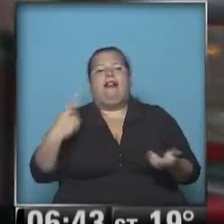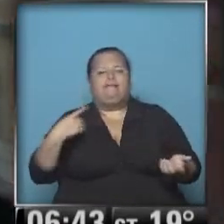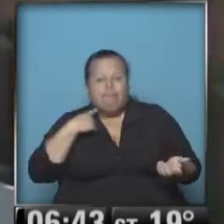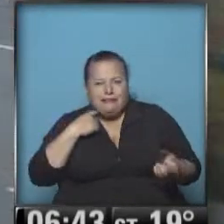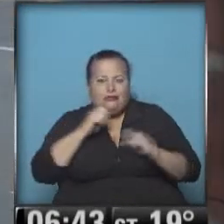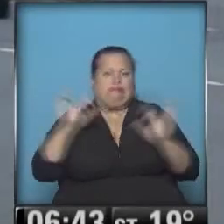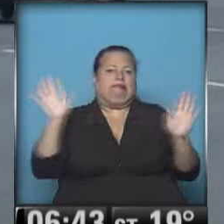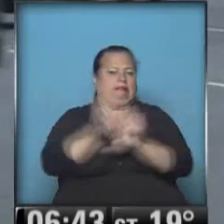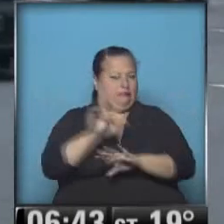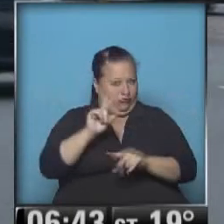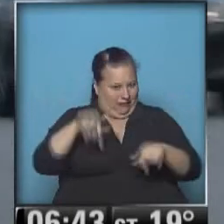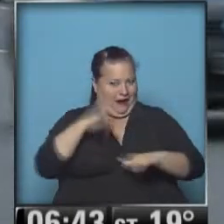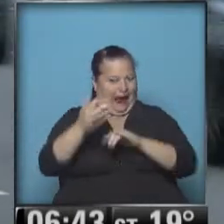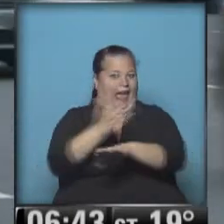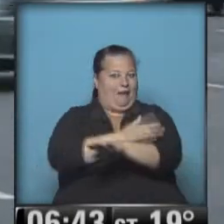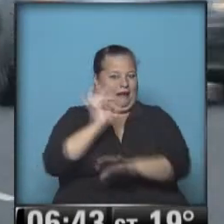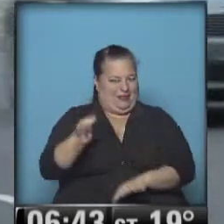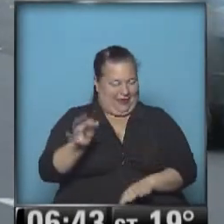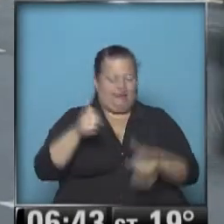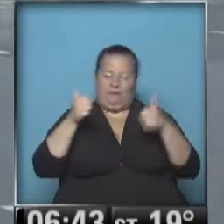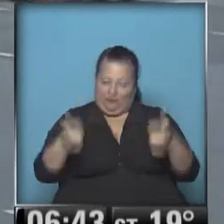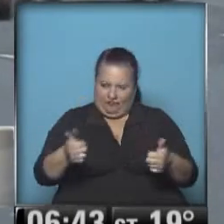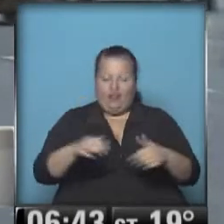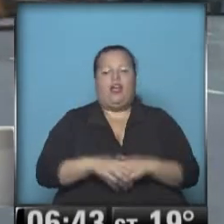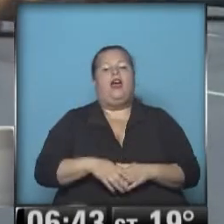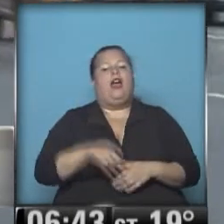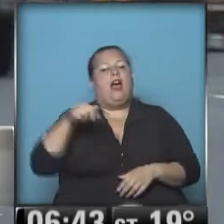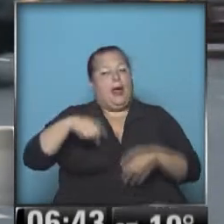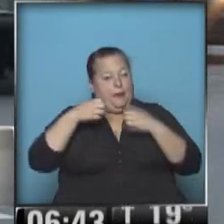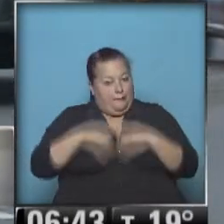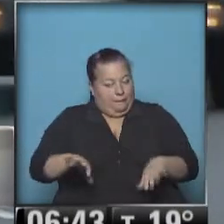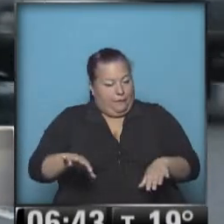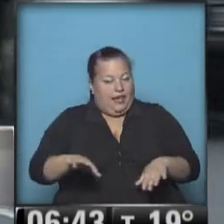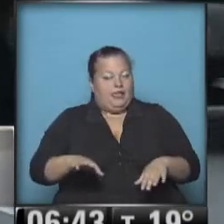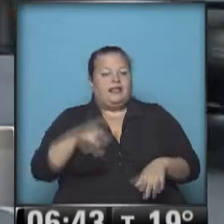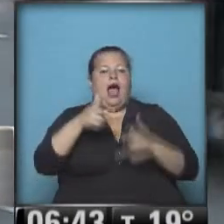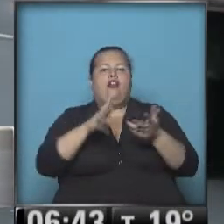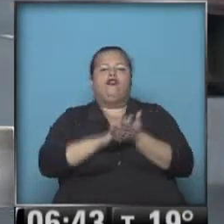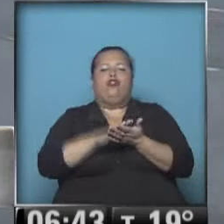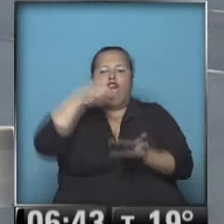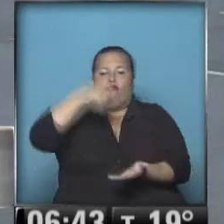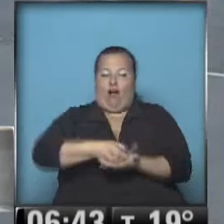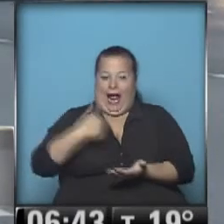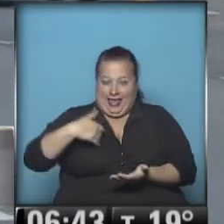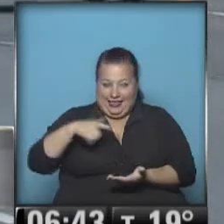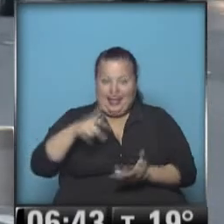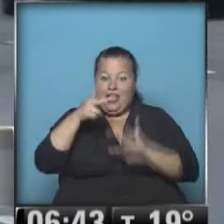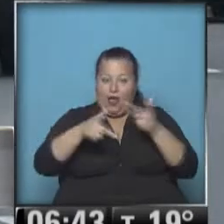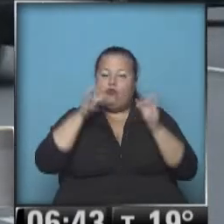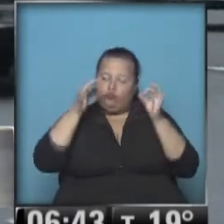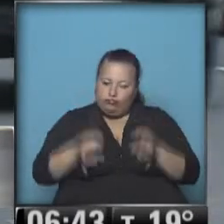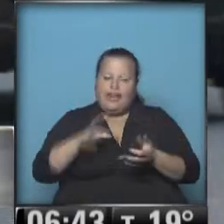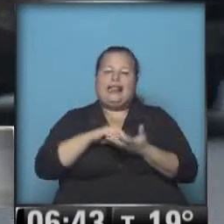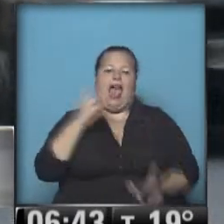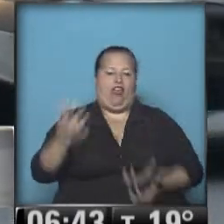nada nos sorprenda. Hugo, te escuchamos. Cómo no, Carina y Nadia, y emprendemos entonces, hablaban del fin del país, precisamente vamos a ir en este caso a